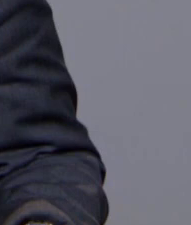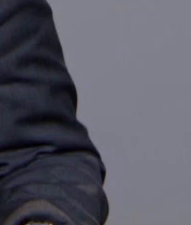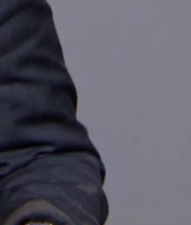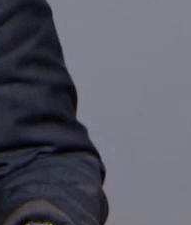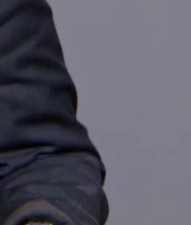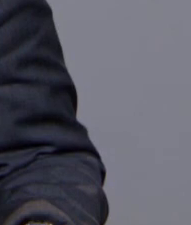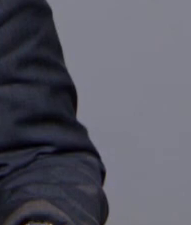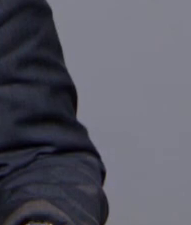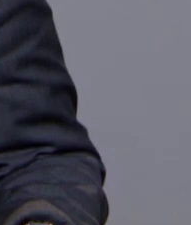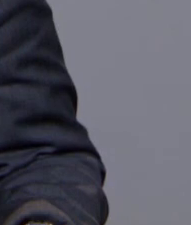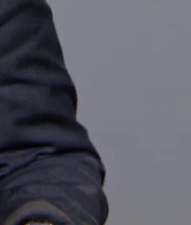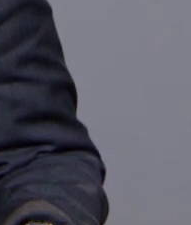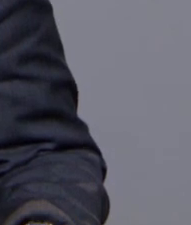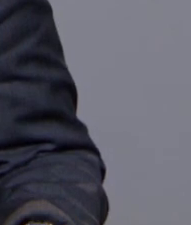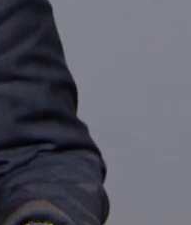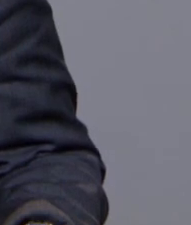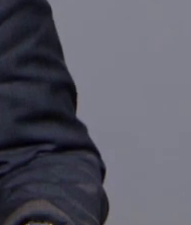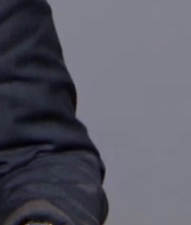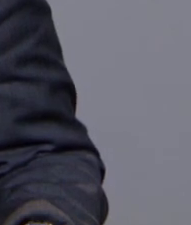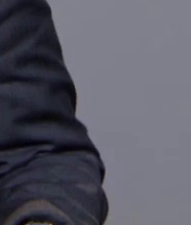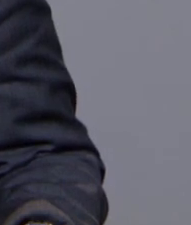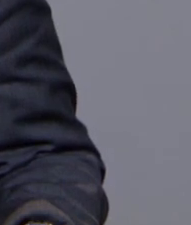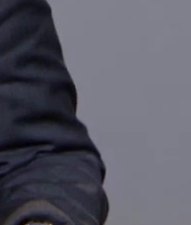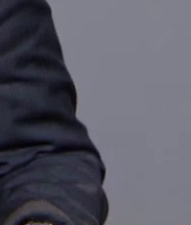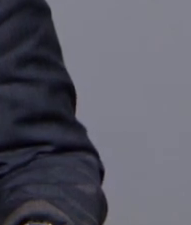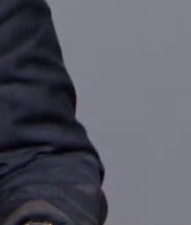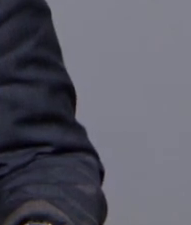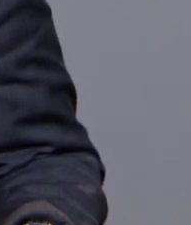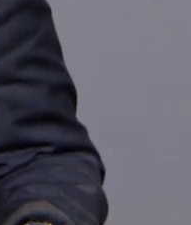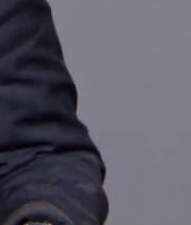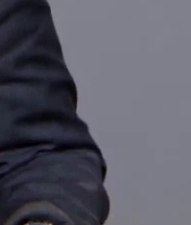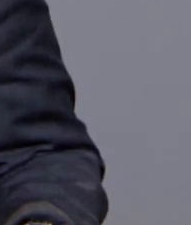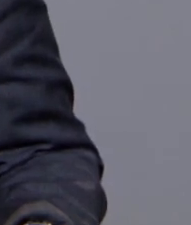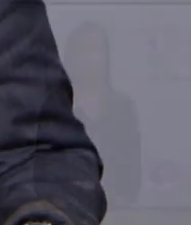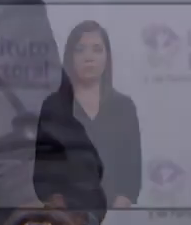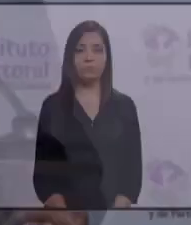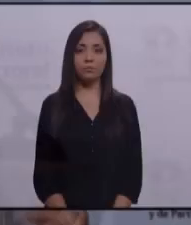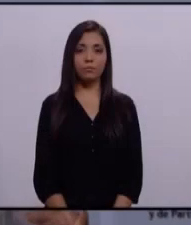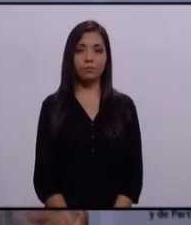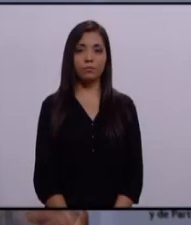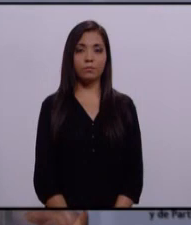hagan ejercer su derecho como ciudadanos para elegir a nuestros representantes. Saludos.